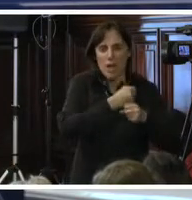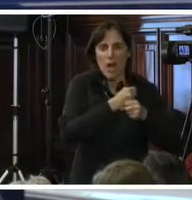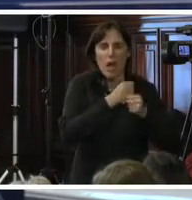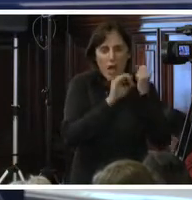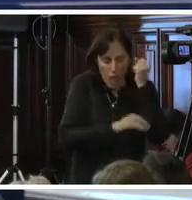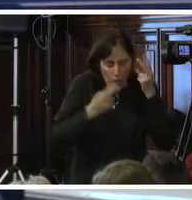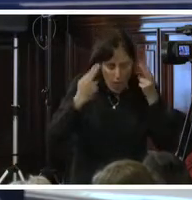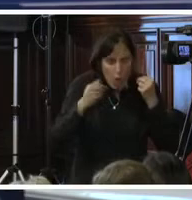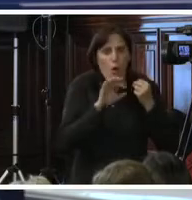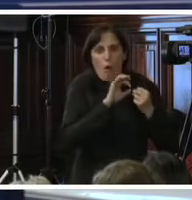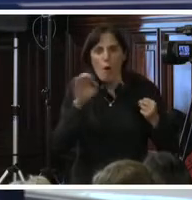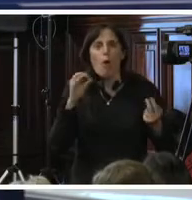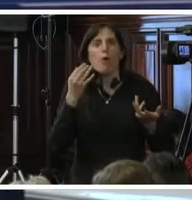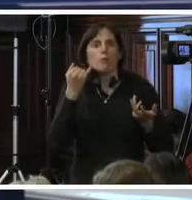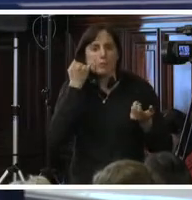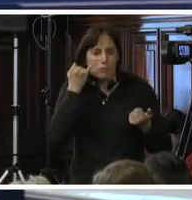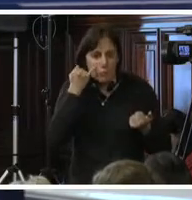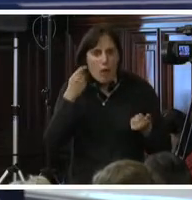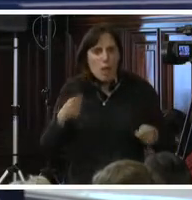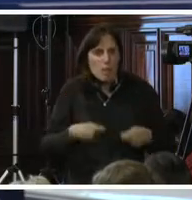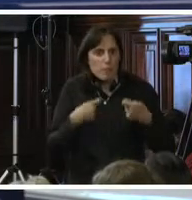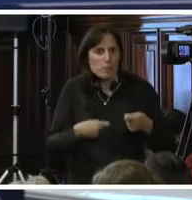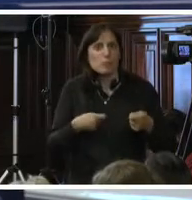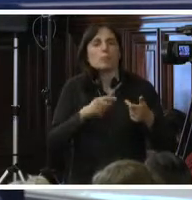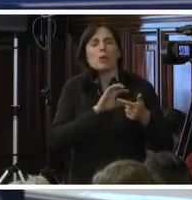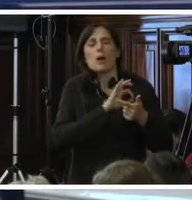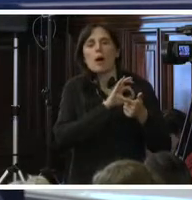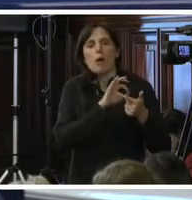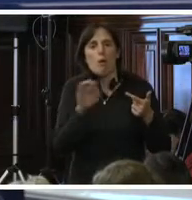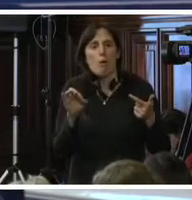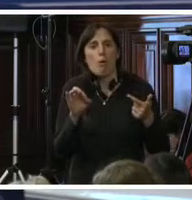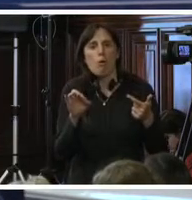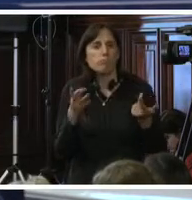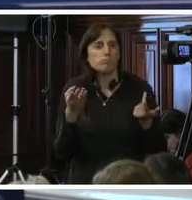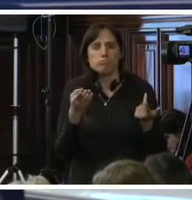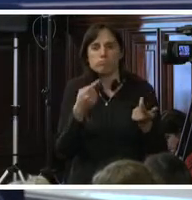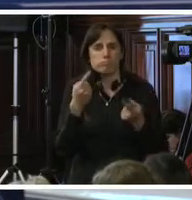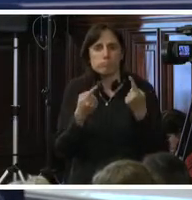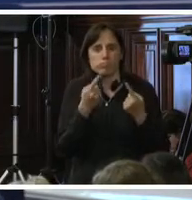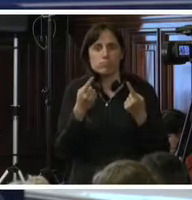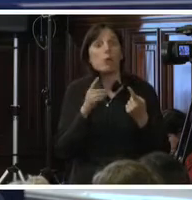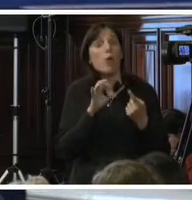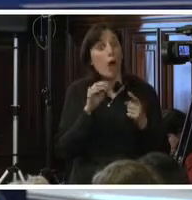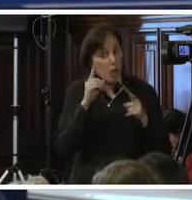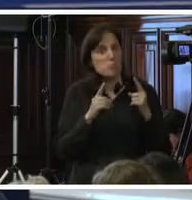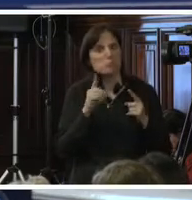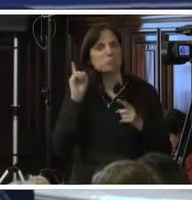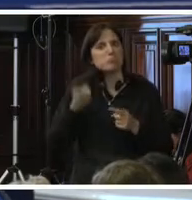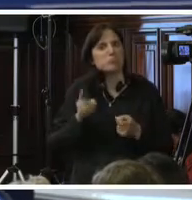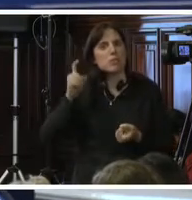sea para trabajo sexual, para cada vez más el fenómeno del casamiento servil,